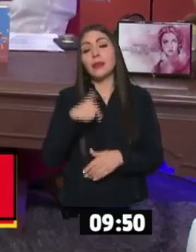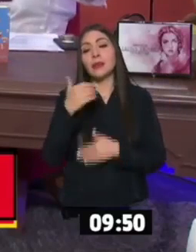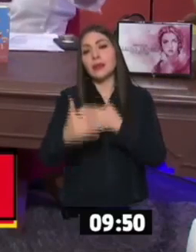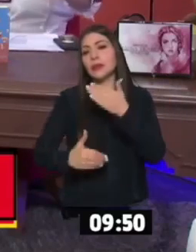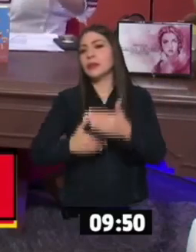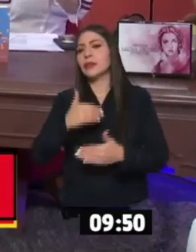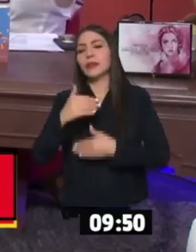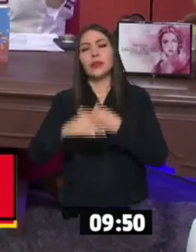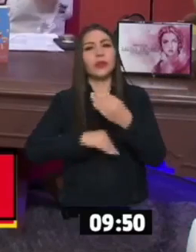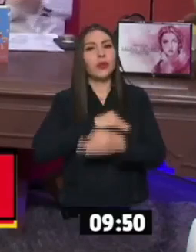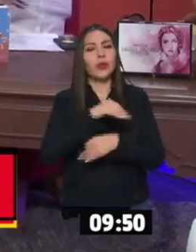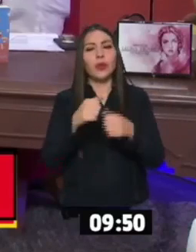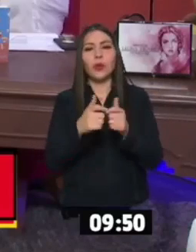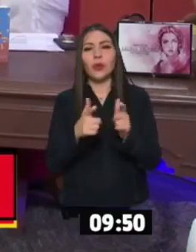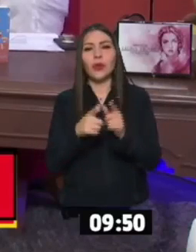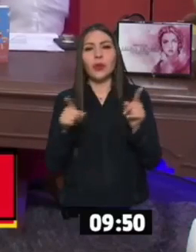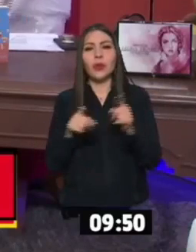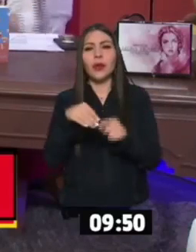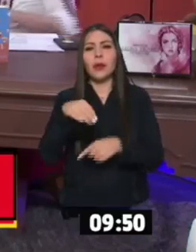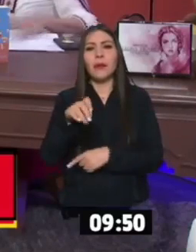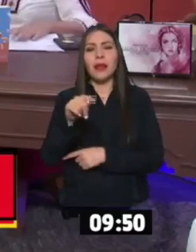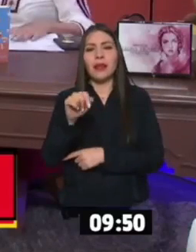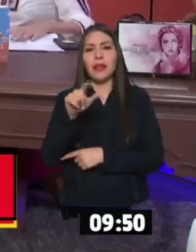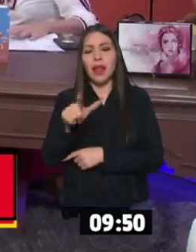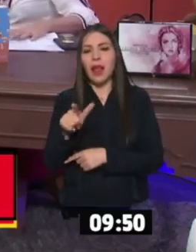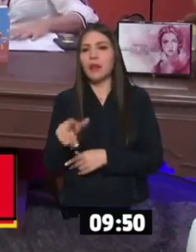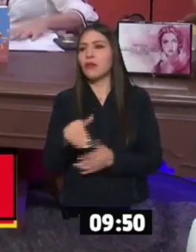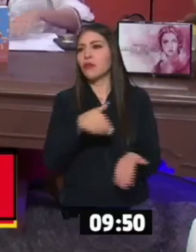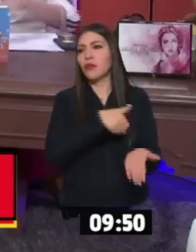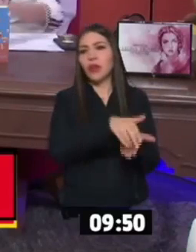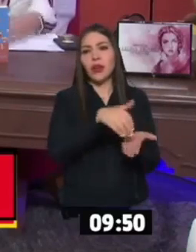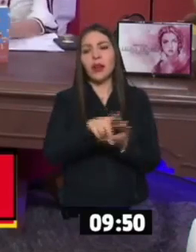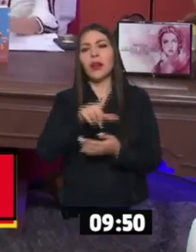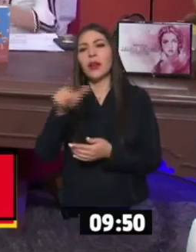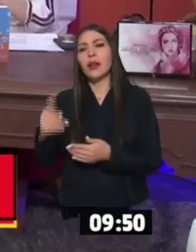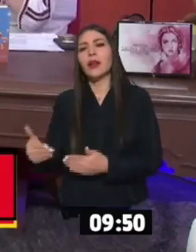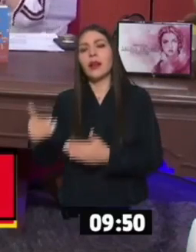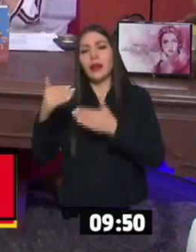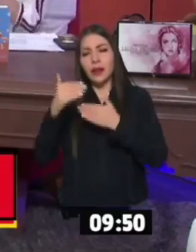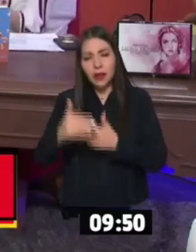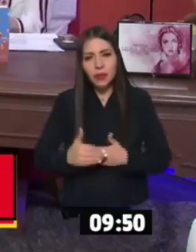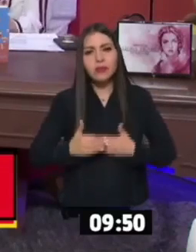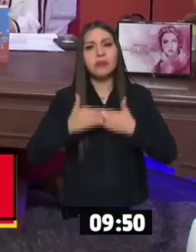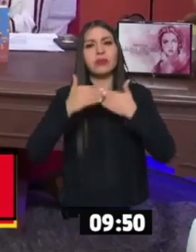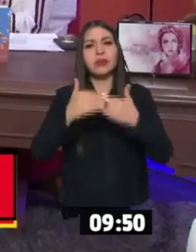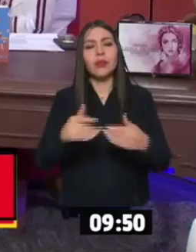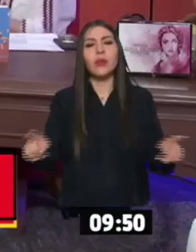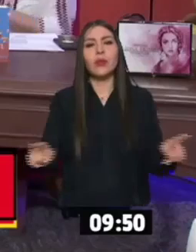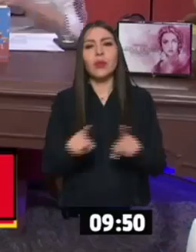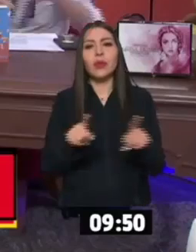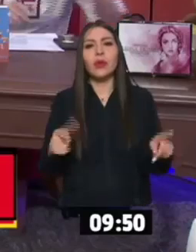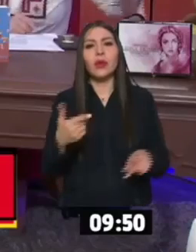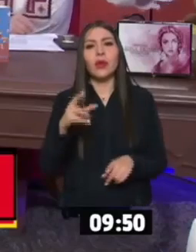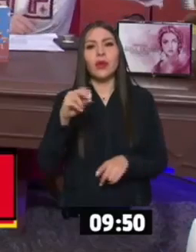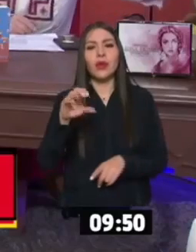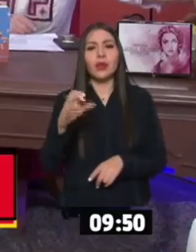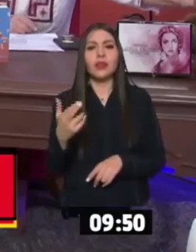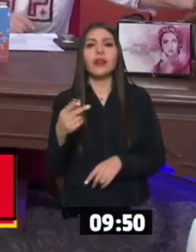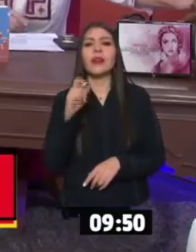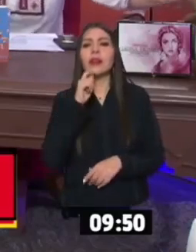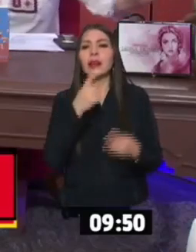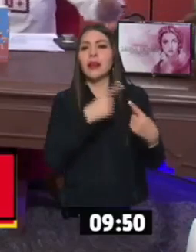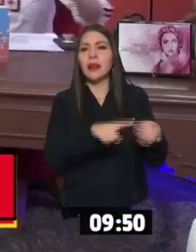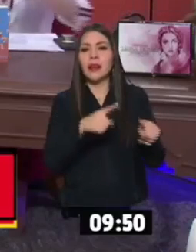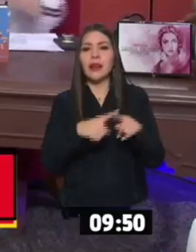los metaleros a la goma y vienen los groncheros. Vinieron los groncheros. Y entonces ya se vio la nirvanificación. Temple. No nada más nirvana.